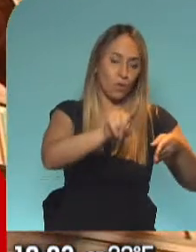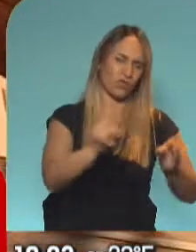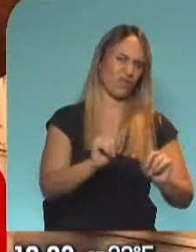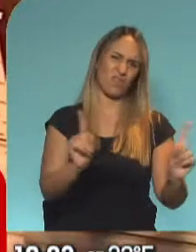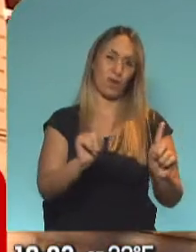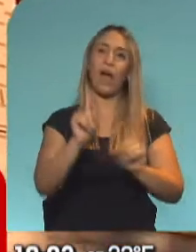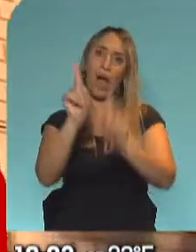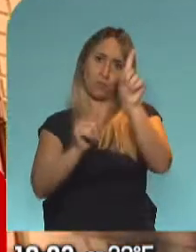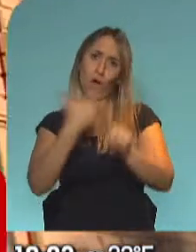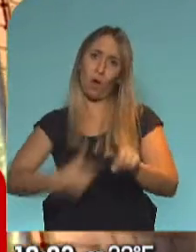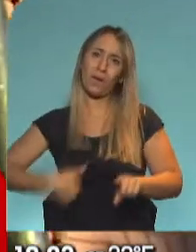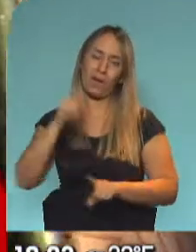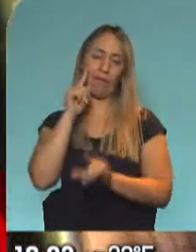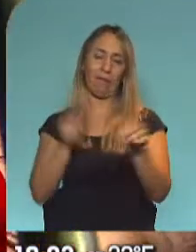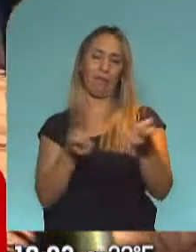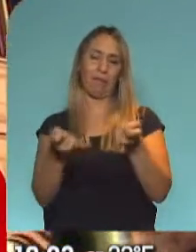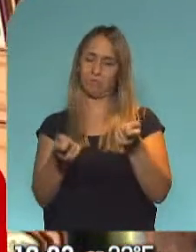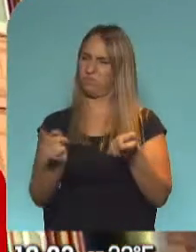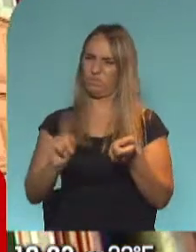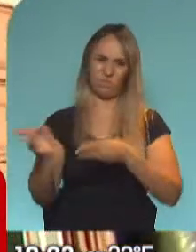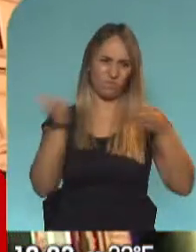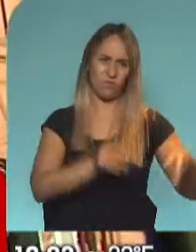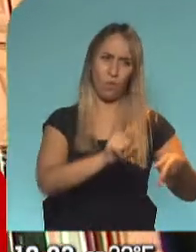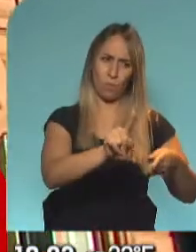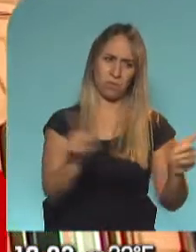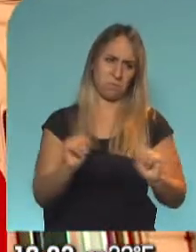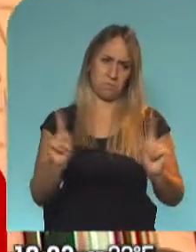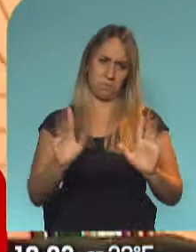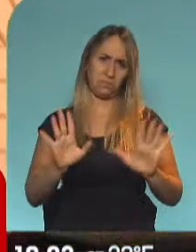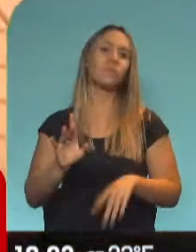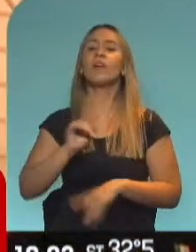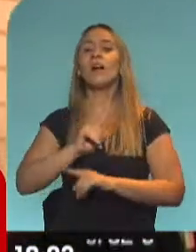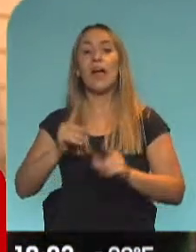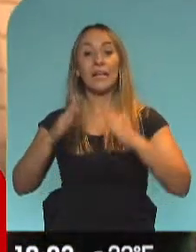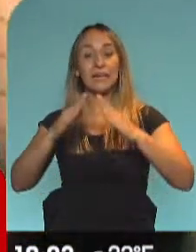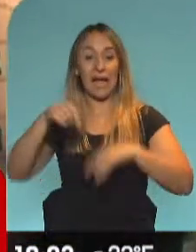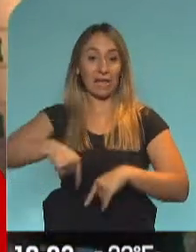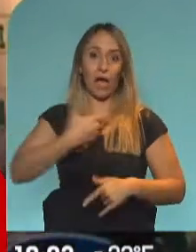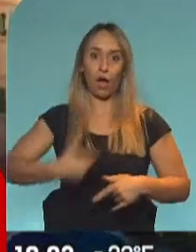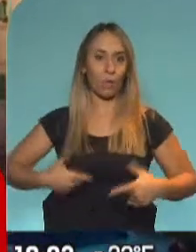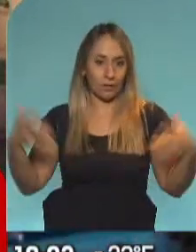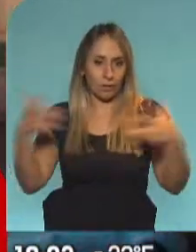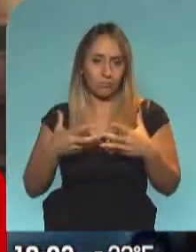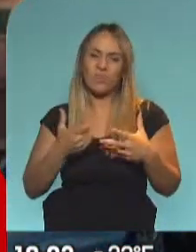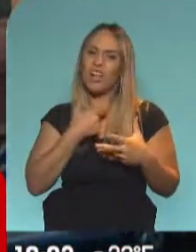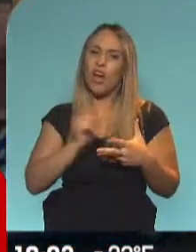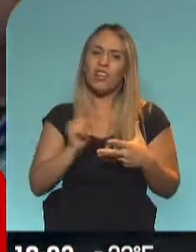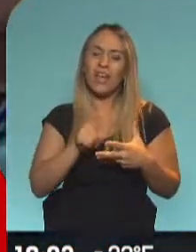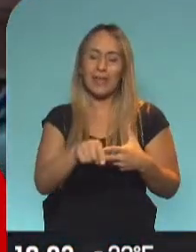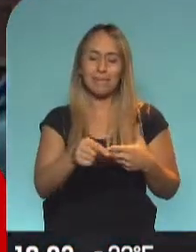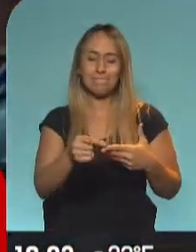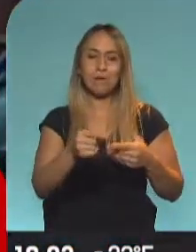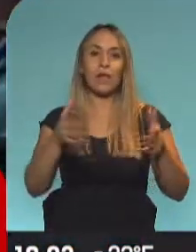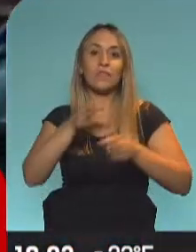habían especulado. No quieren tampoco, desde aquí, desde la Casa Rosada, terminar con la temporada. Pero